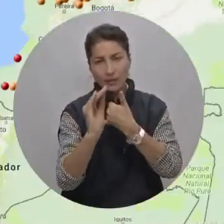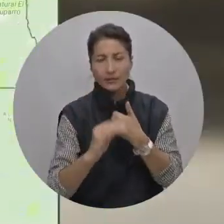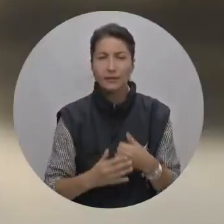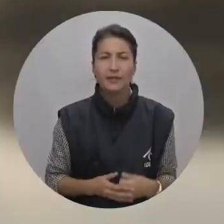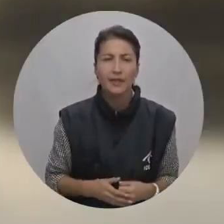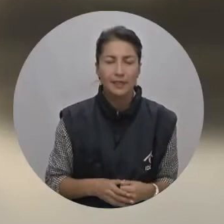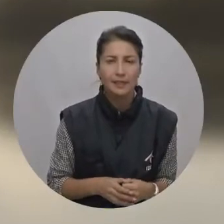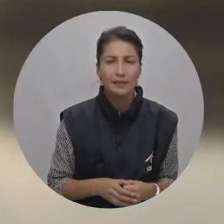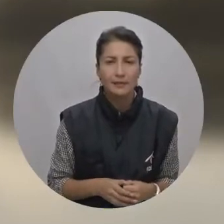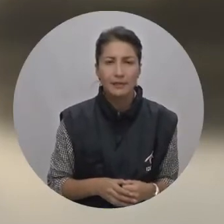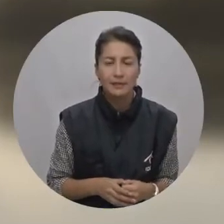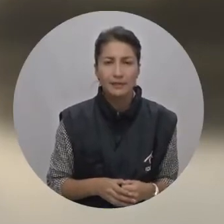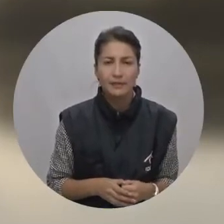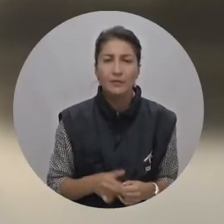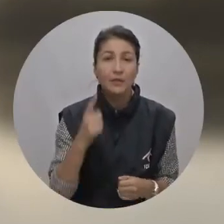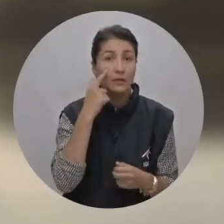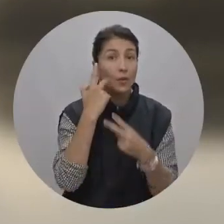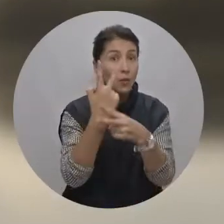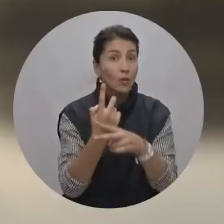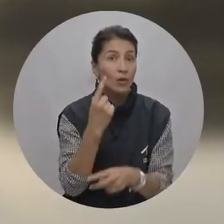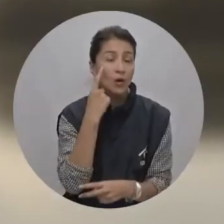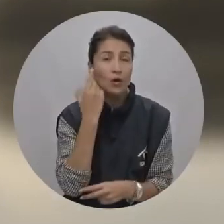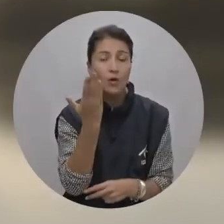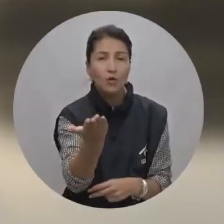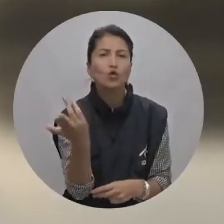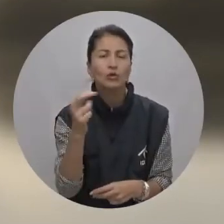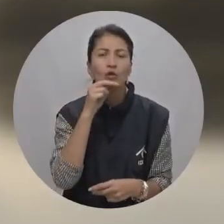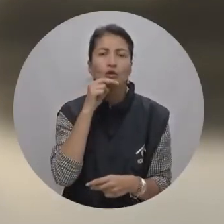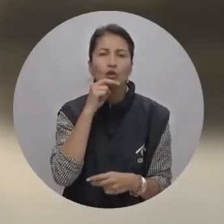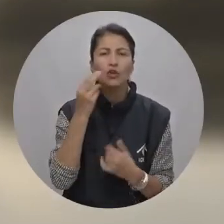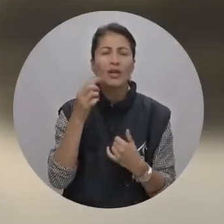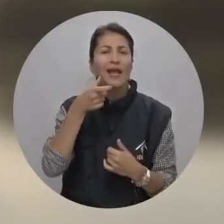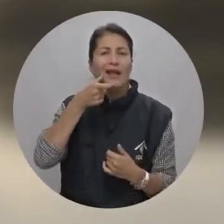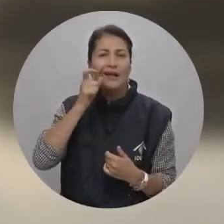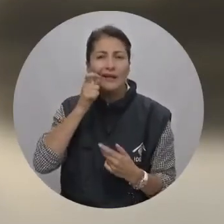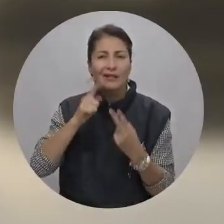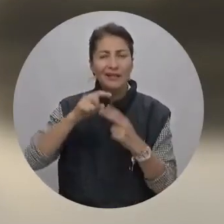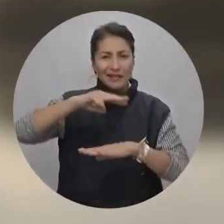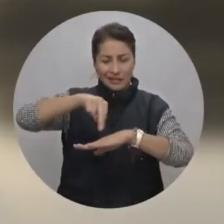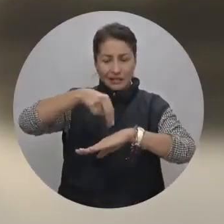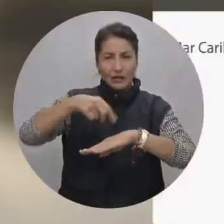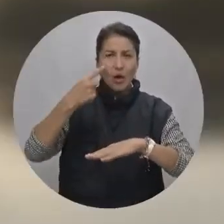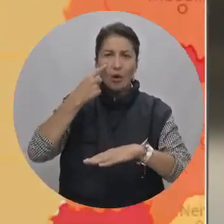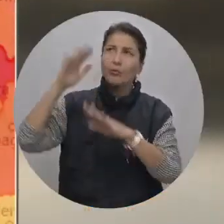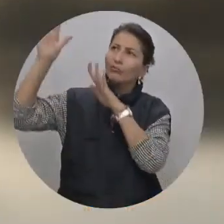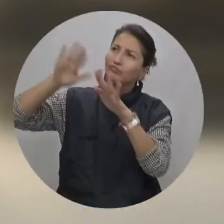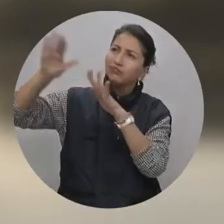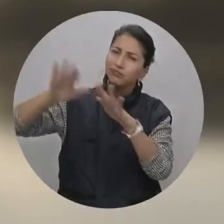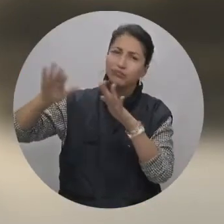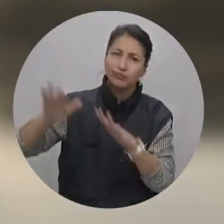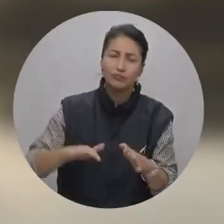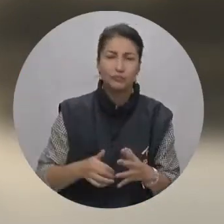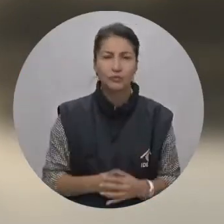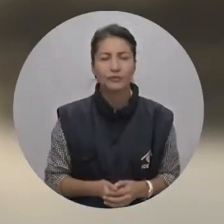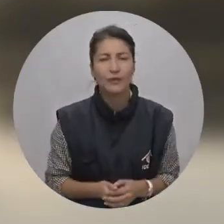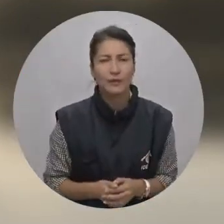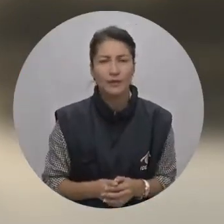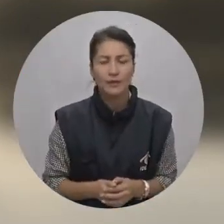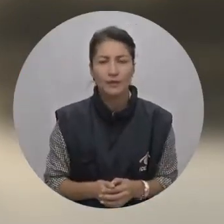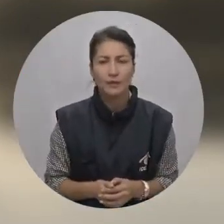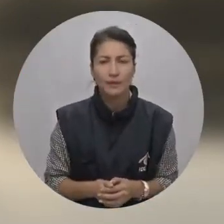región Caribe. Y cuidado, alerta roja en Caldas y Nariño por el riesgo de deslizamientos.